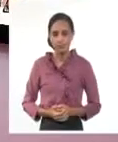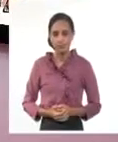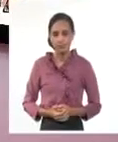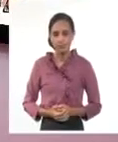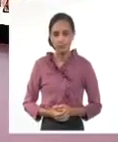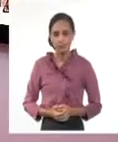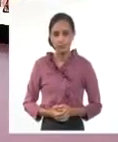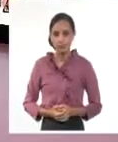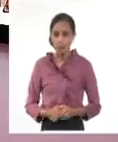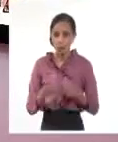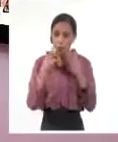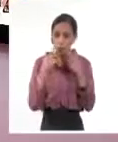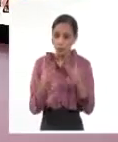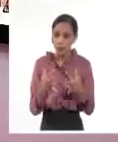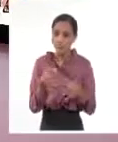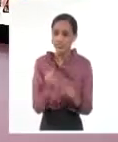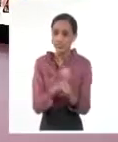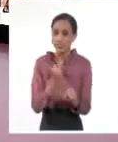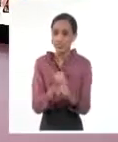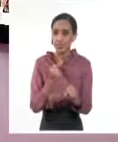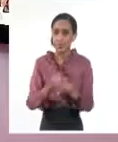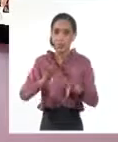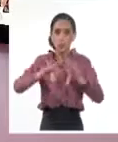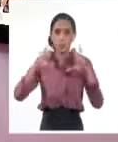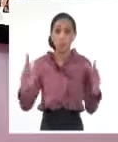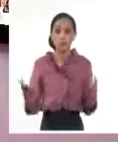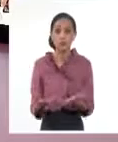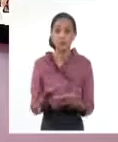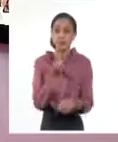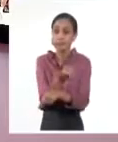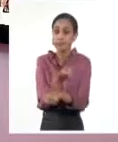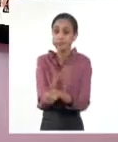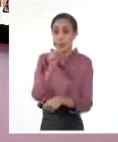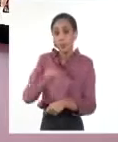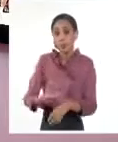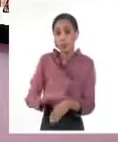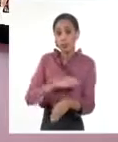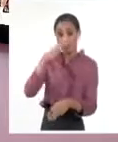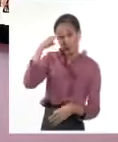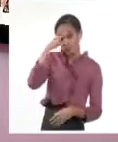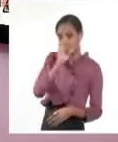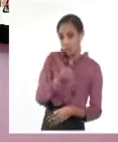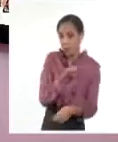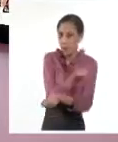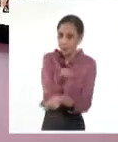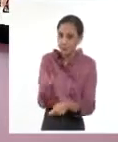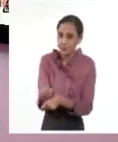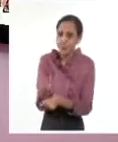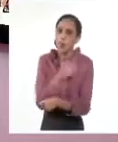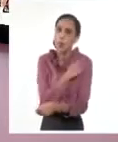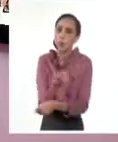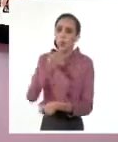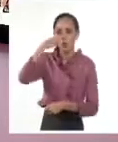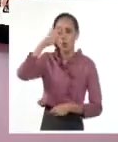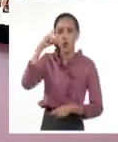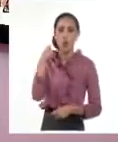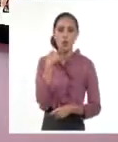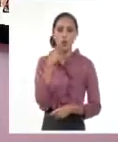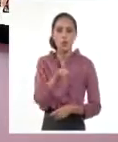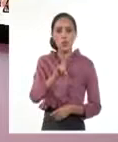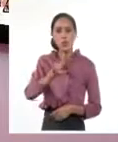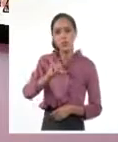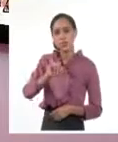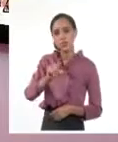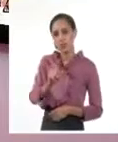grandes proezas mundiales. La batalla contra el analfabetismo librada por los educarodores cubanos en 1961